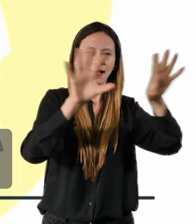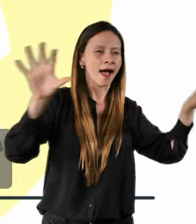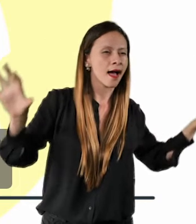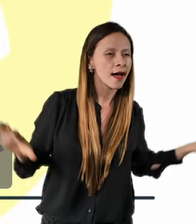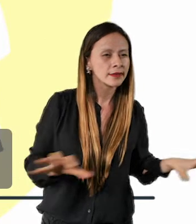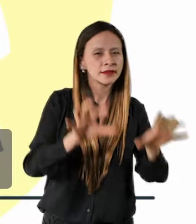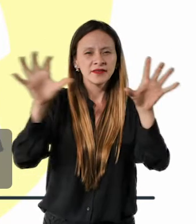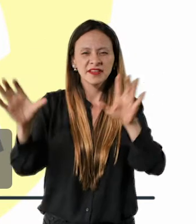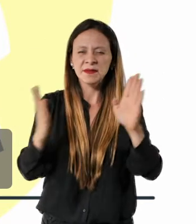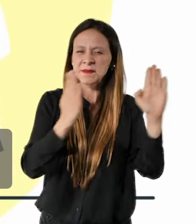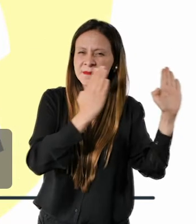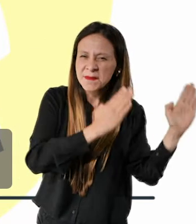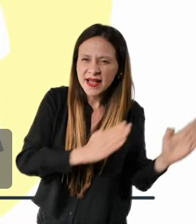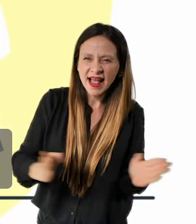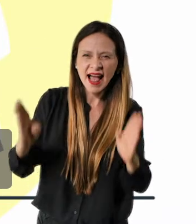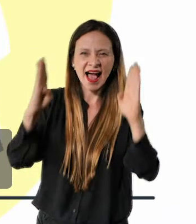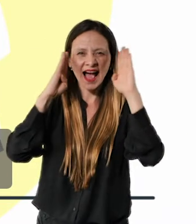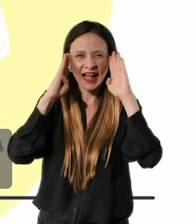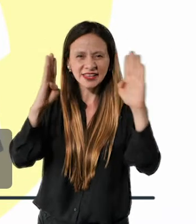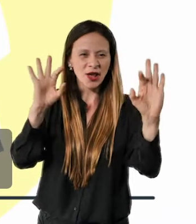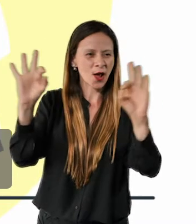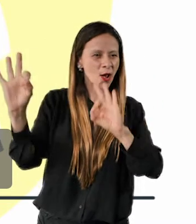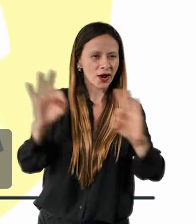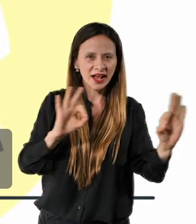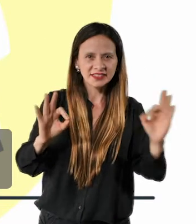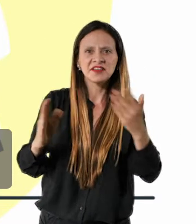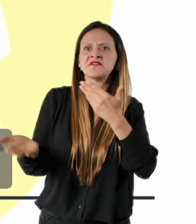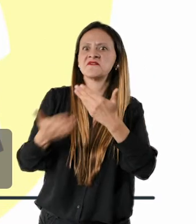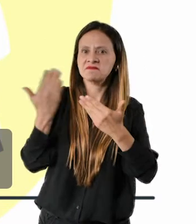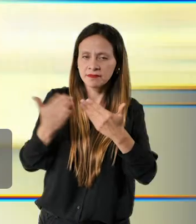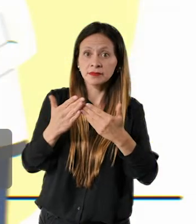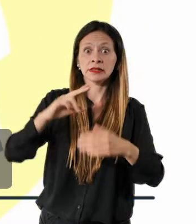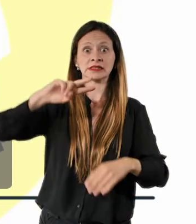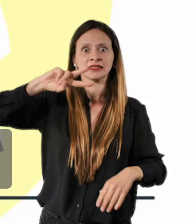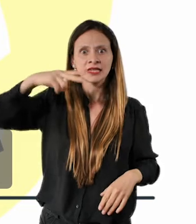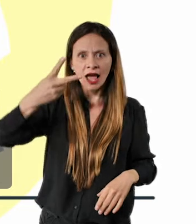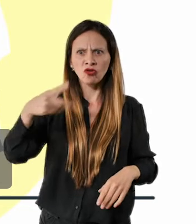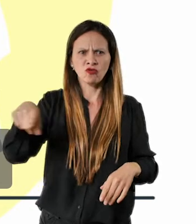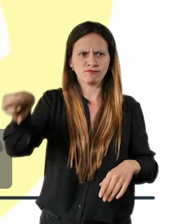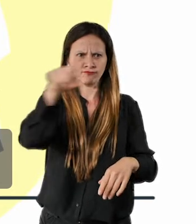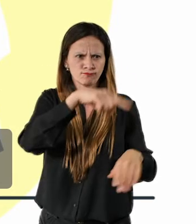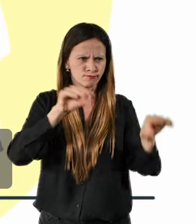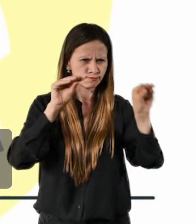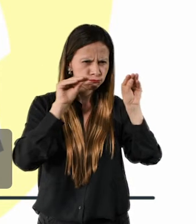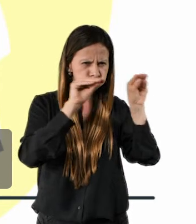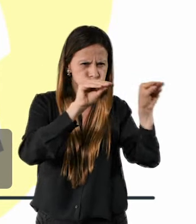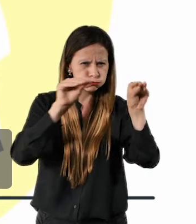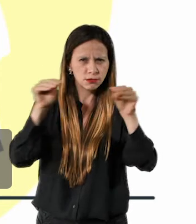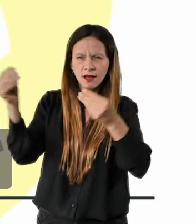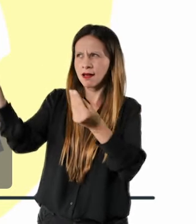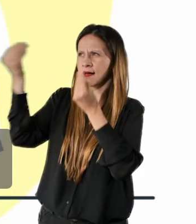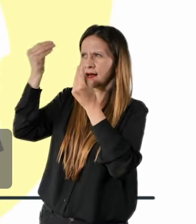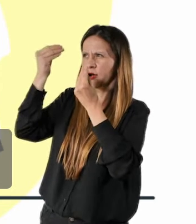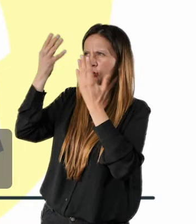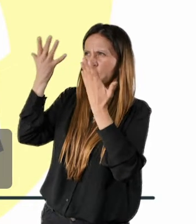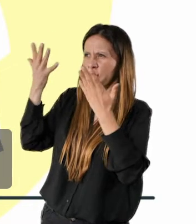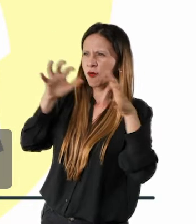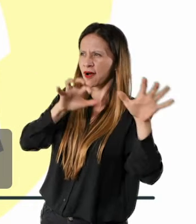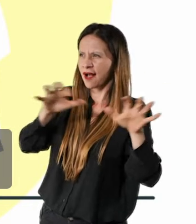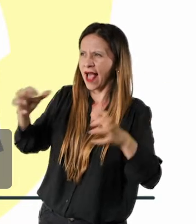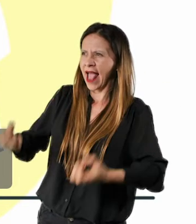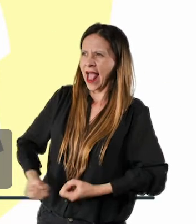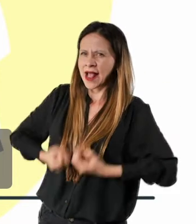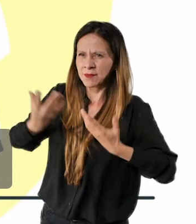planear, lo que les facilita la organización y el desarrollo de sus actividades escolares. Reconocen, expresan y